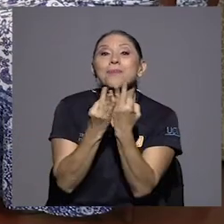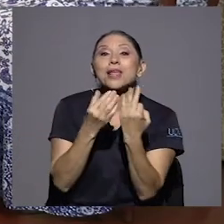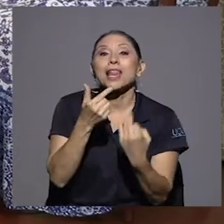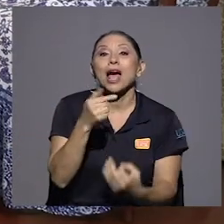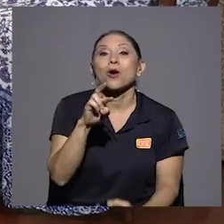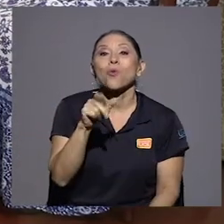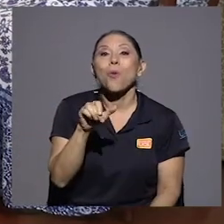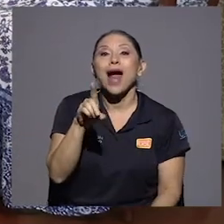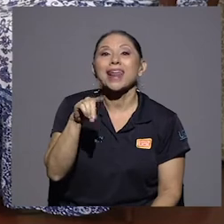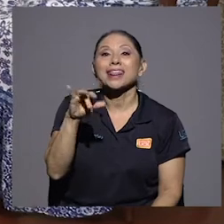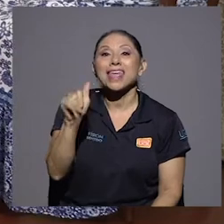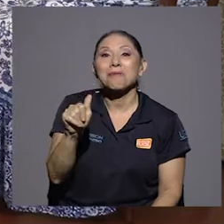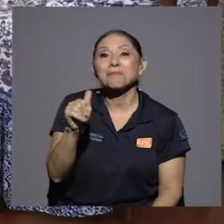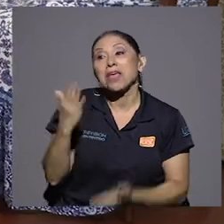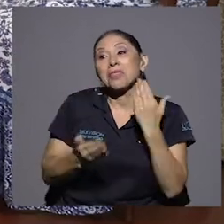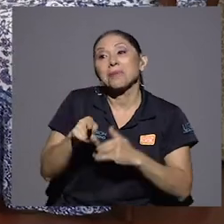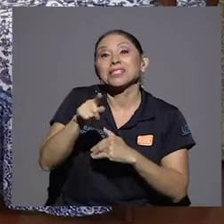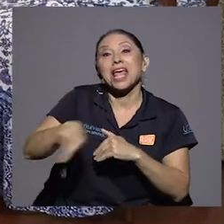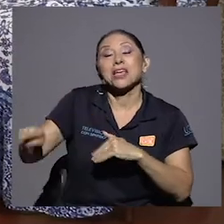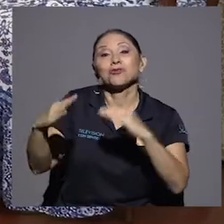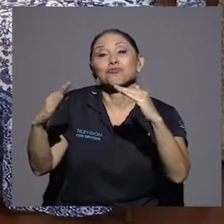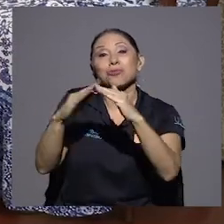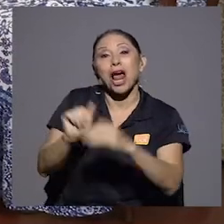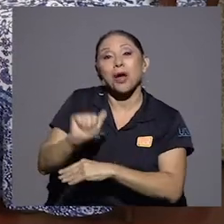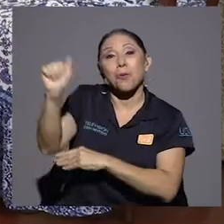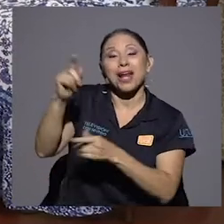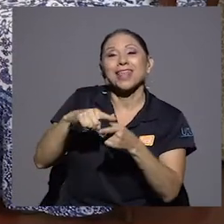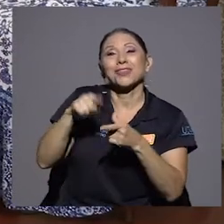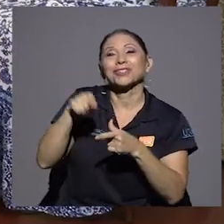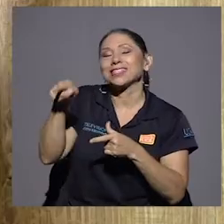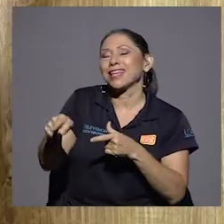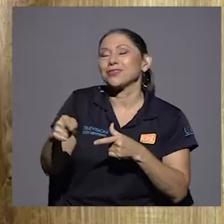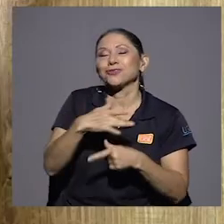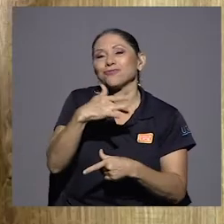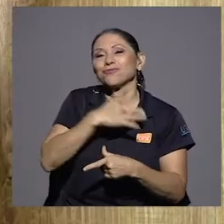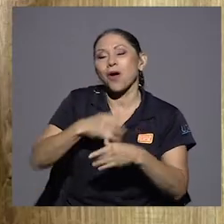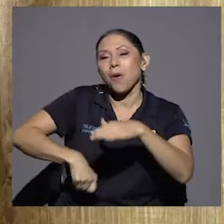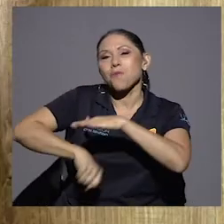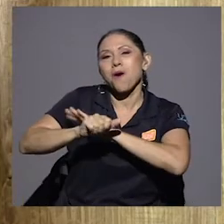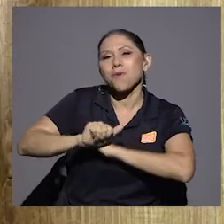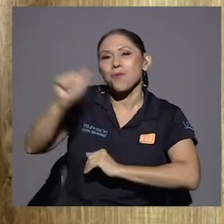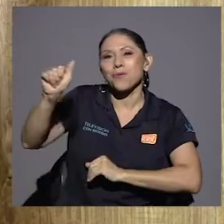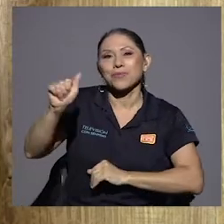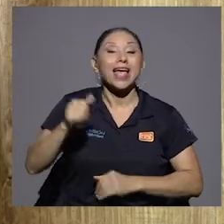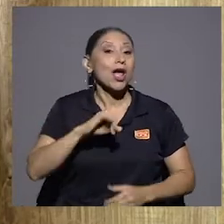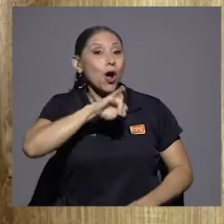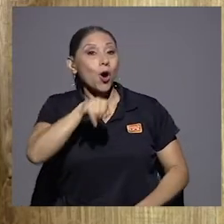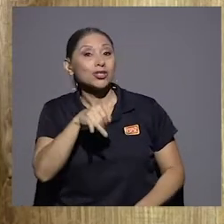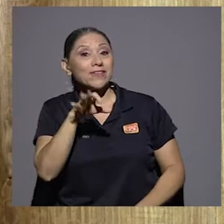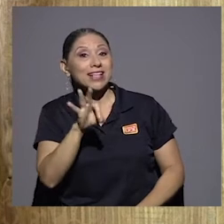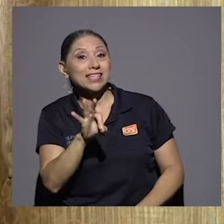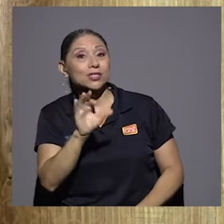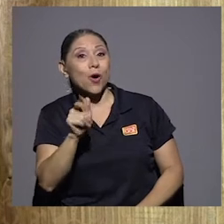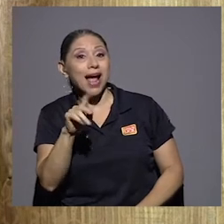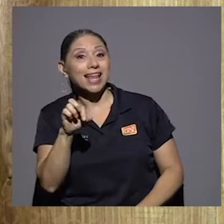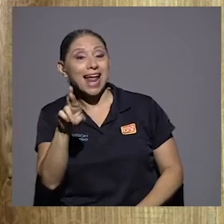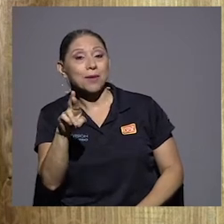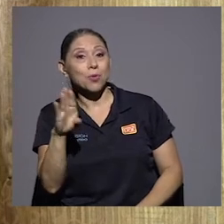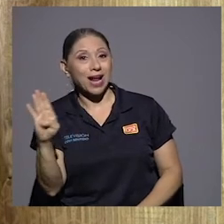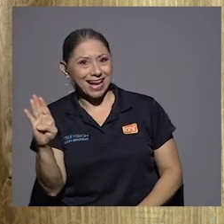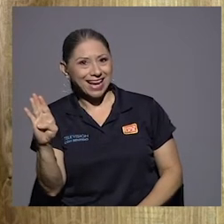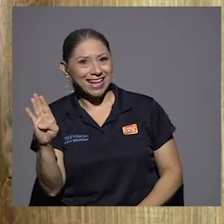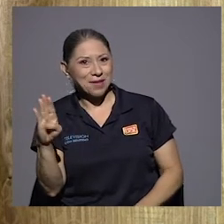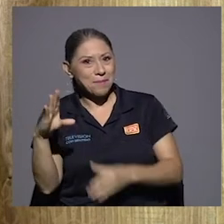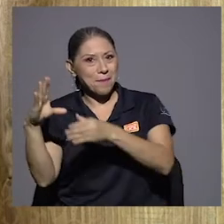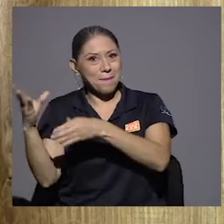yo seguro por eso son todos liguistas. Me contó José Francisco Aguilar Burgarelli. Esta anécdota ya la comenté en otra entrevista en la que